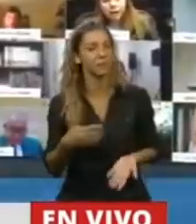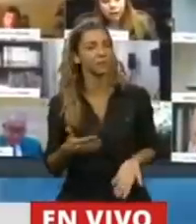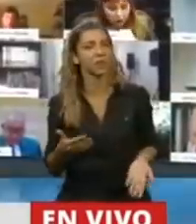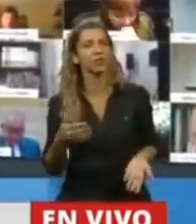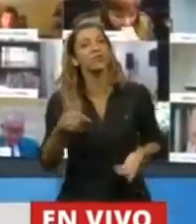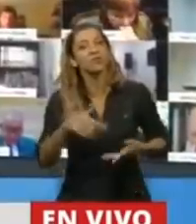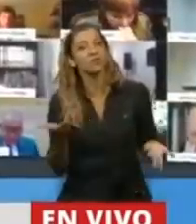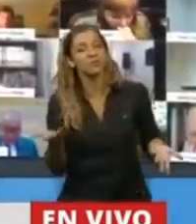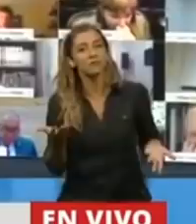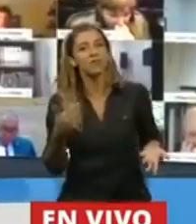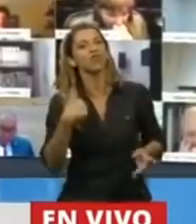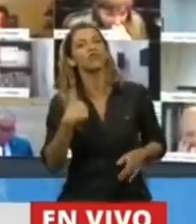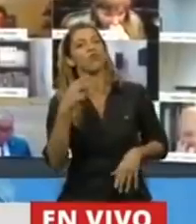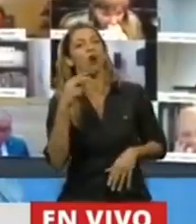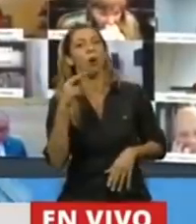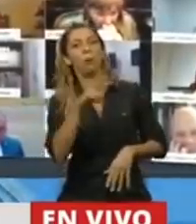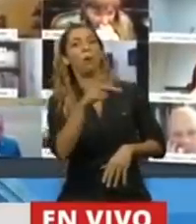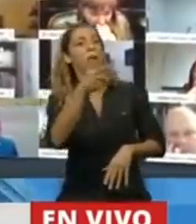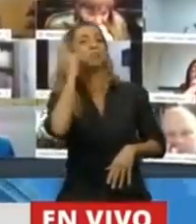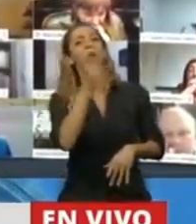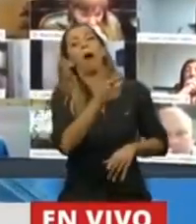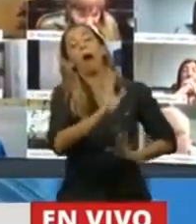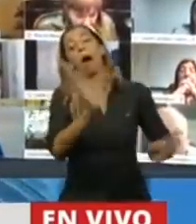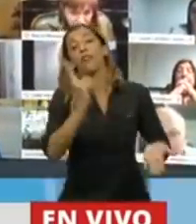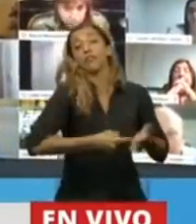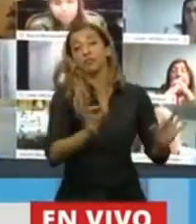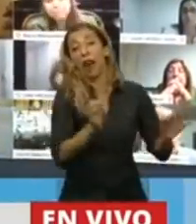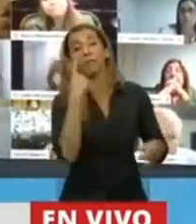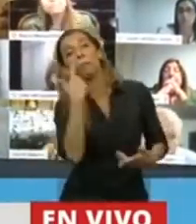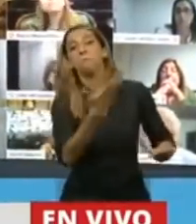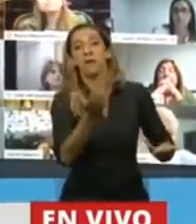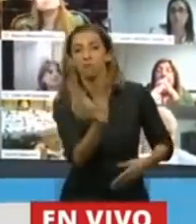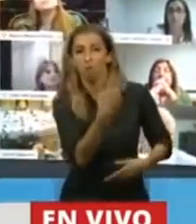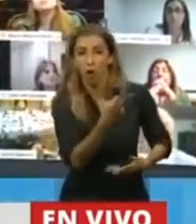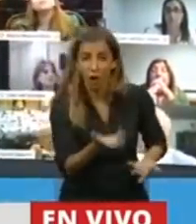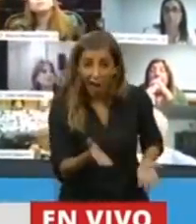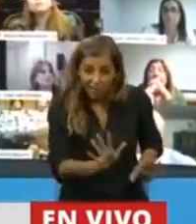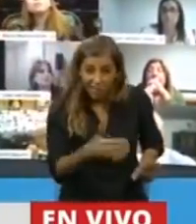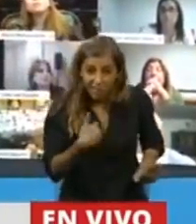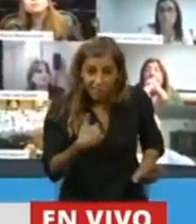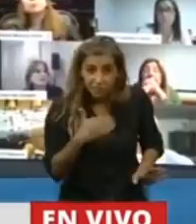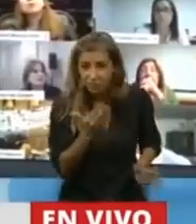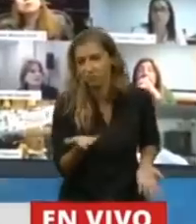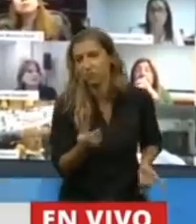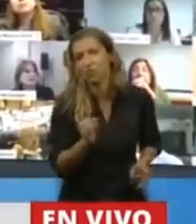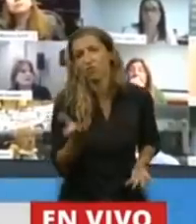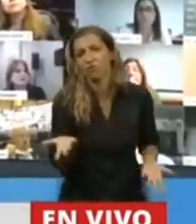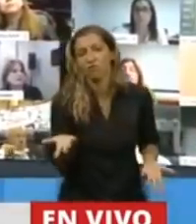decir, mirá, no tomaron las medidas que nosotros le dijimos, la gente se muere. Se juega con cosas que no tienen repuesto.